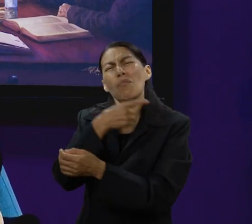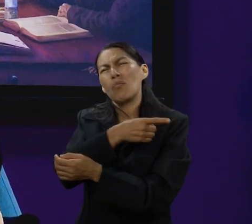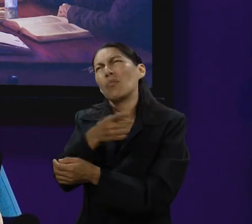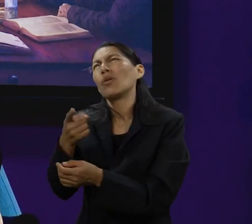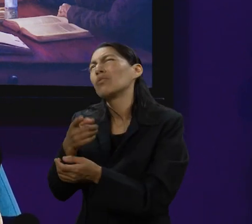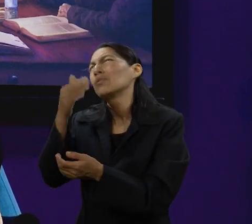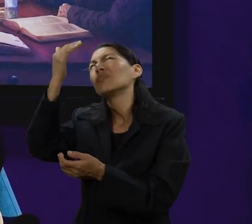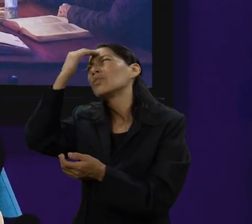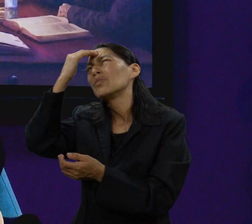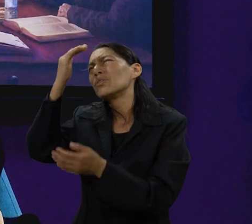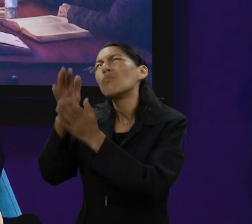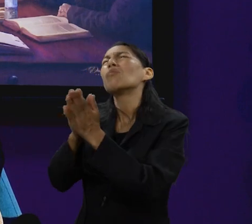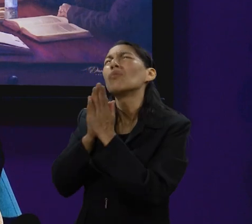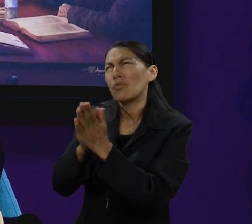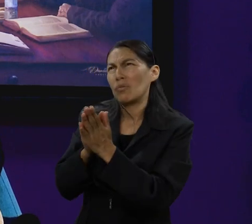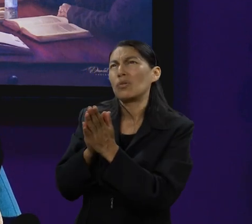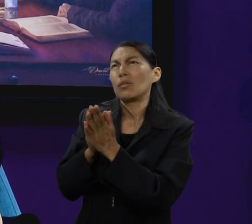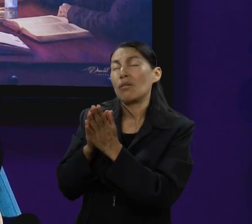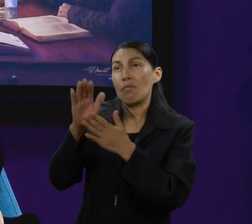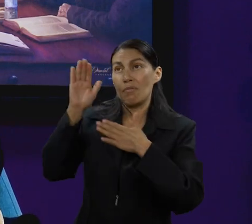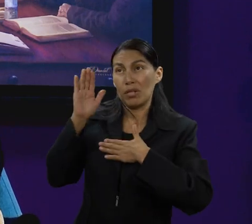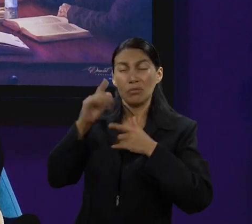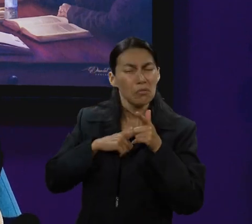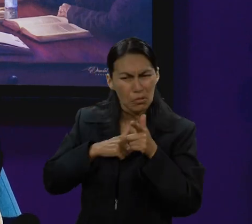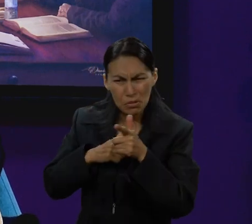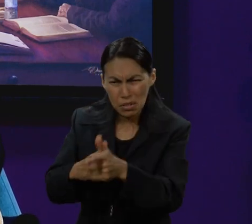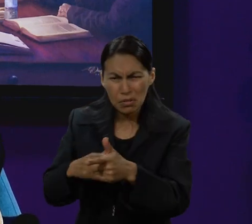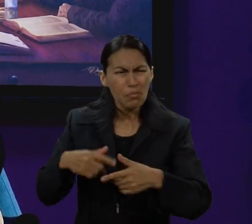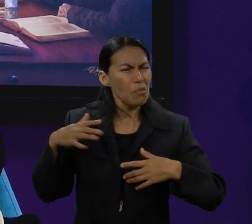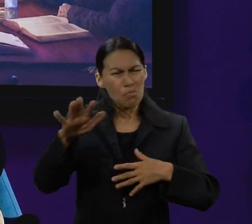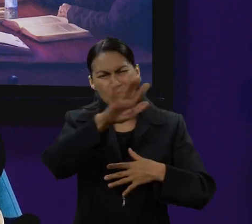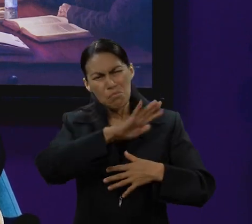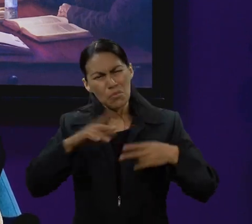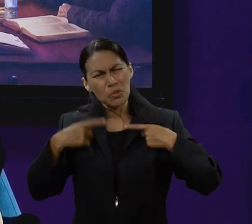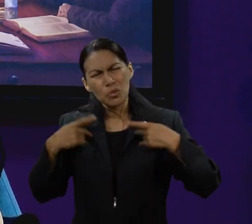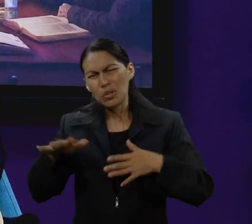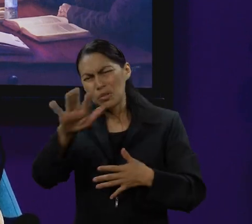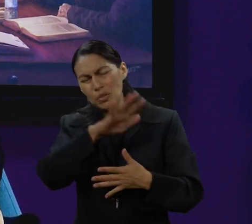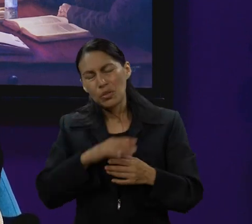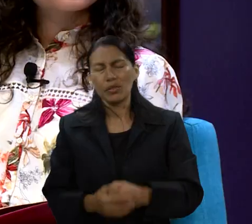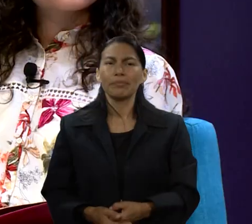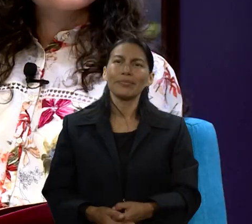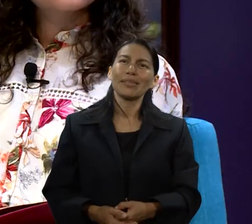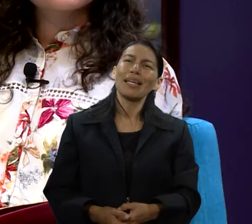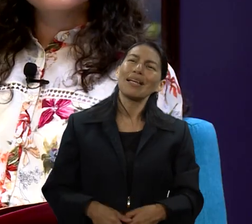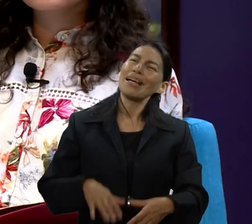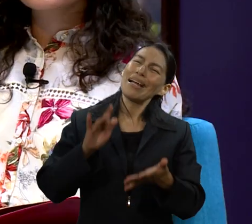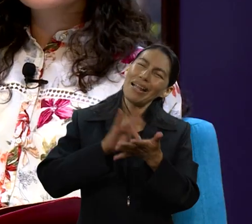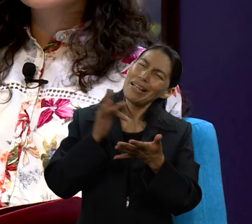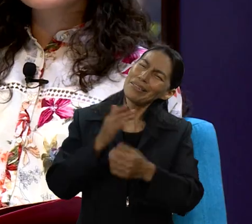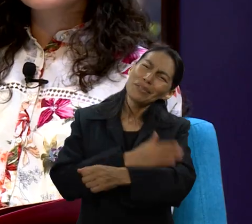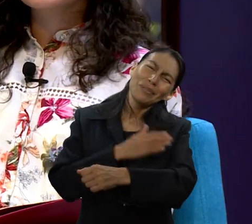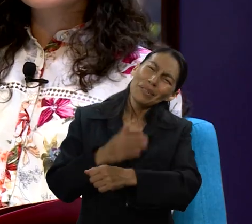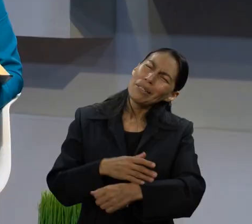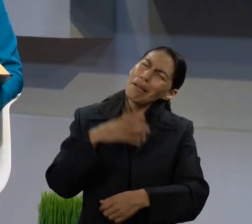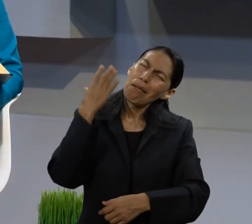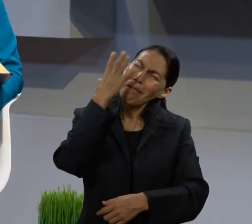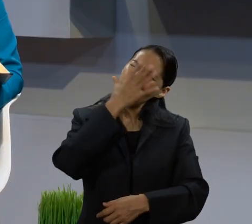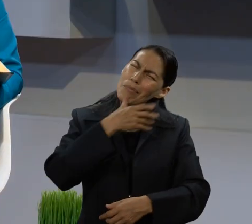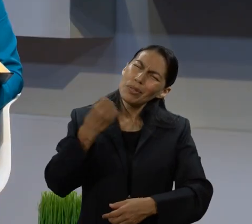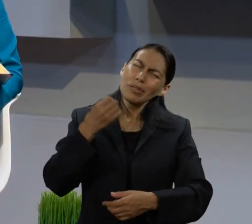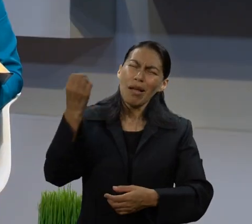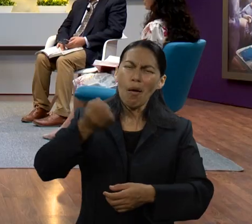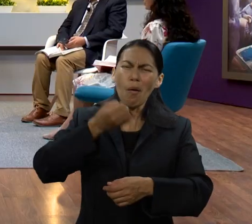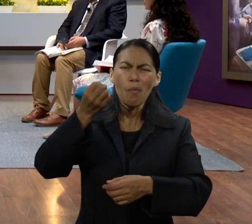intercediendo. Abraham no cesó. Nosotros nos debemos cesar porque ese pacto también está para con ellos. Muchas gracias compañeros